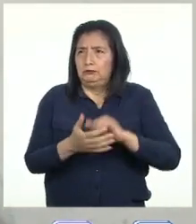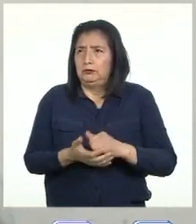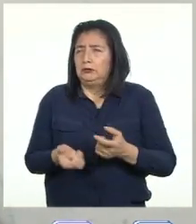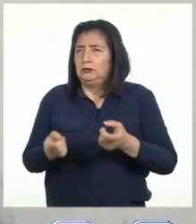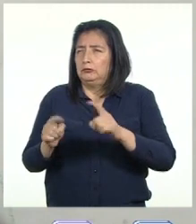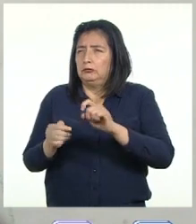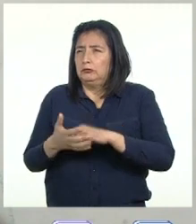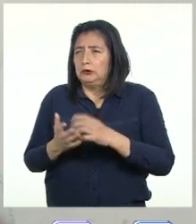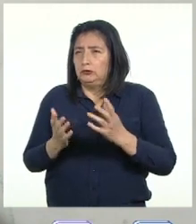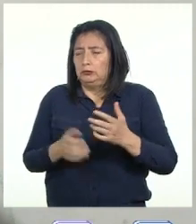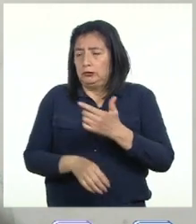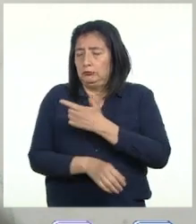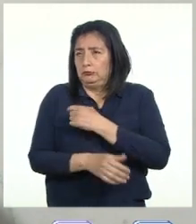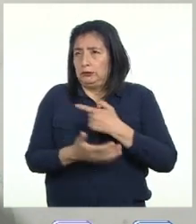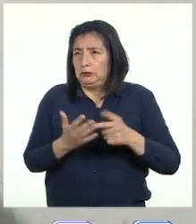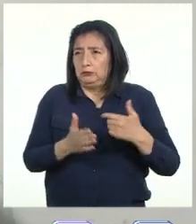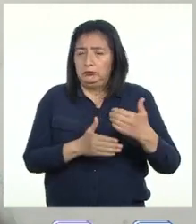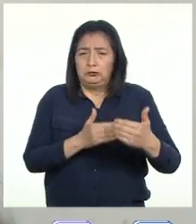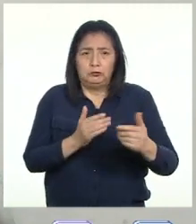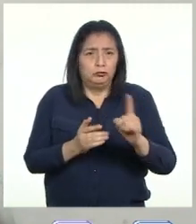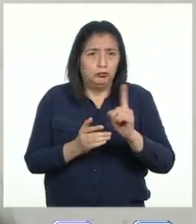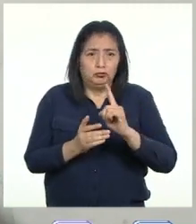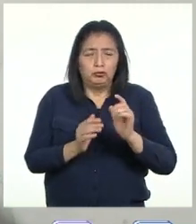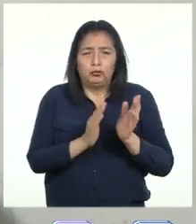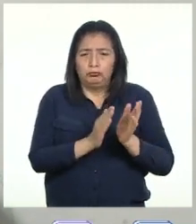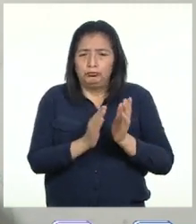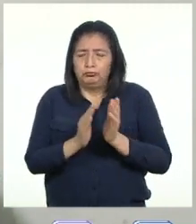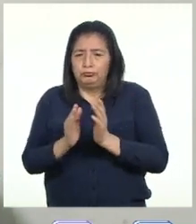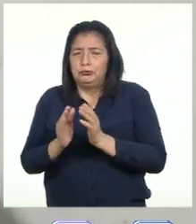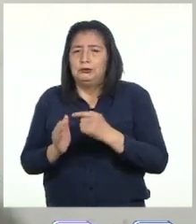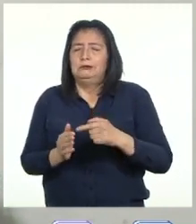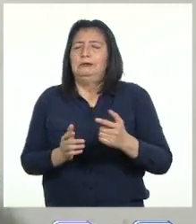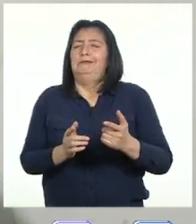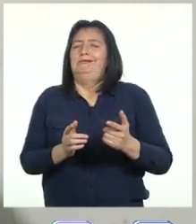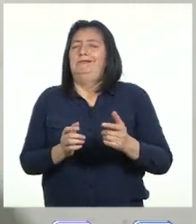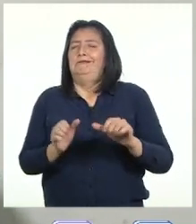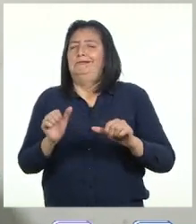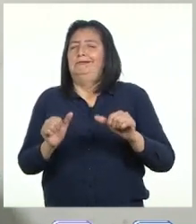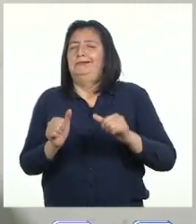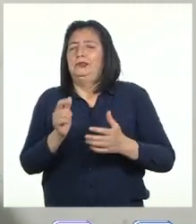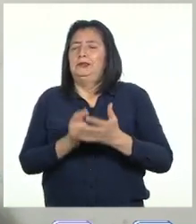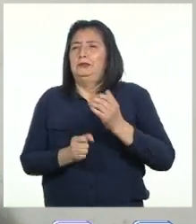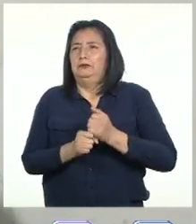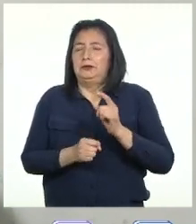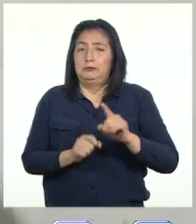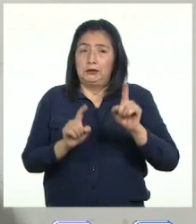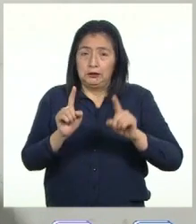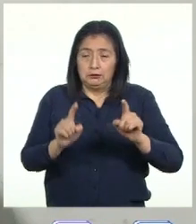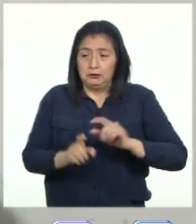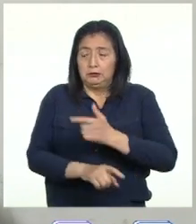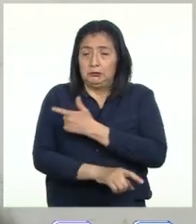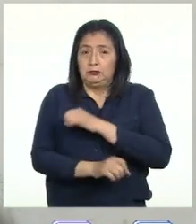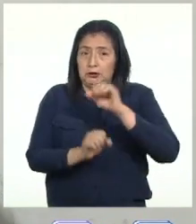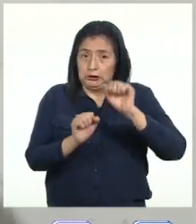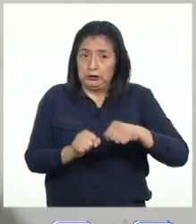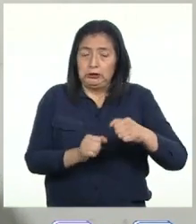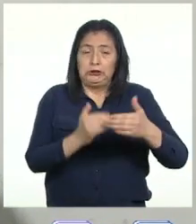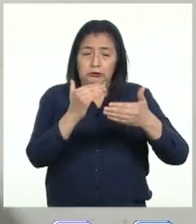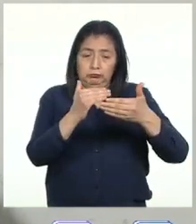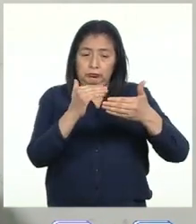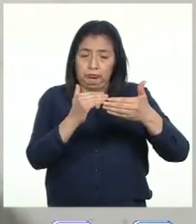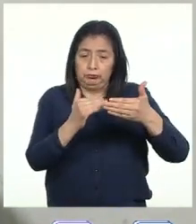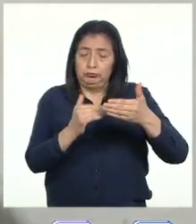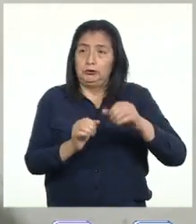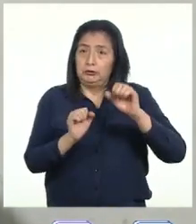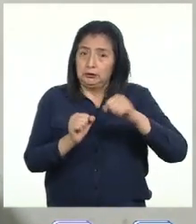vacuna en desarrollo no sigue todos estos estudios, se genera la desconfianza Pero aquellas vacunas que siguen los protocolos, las